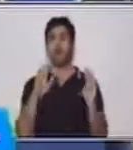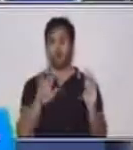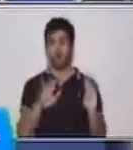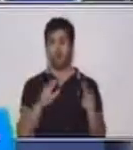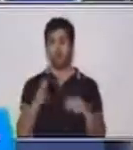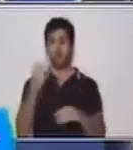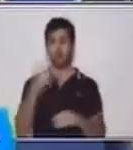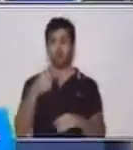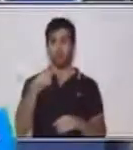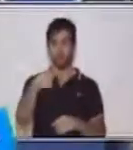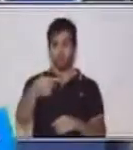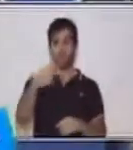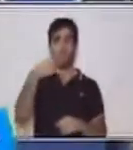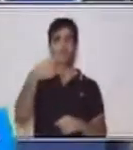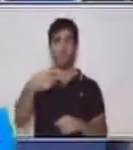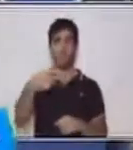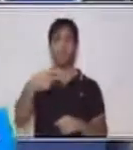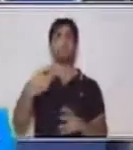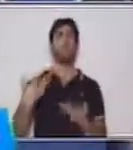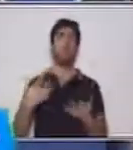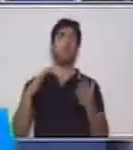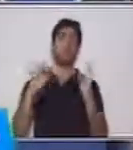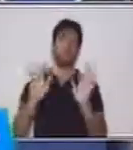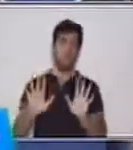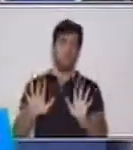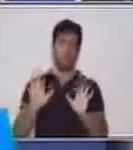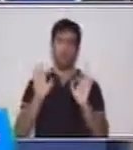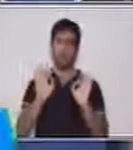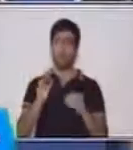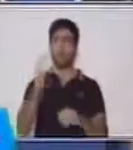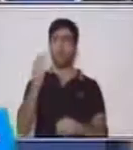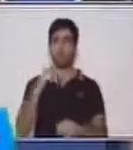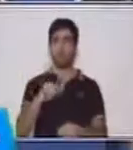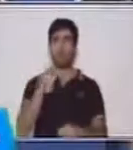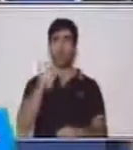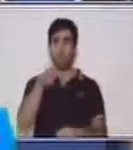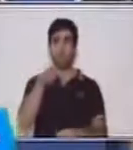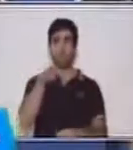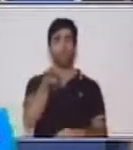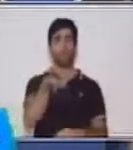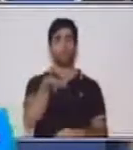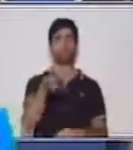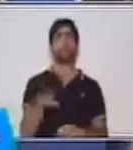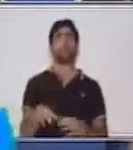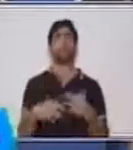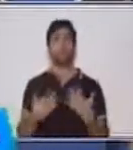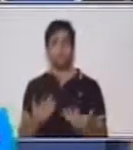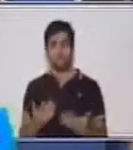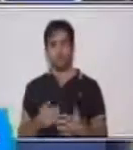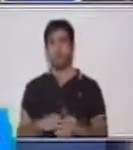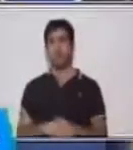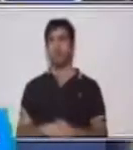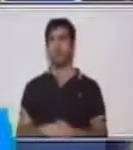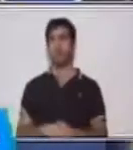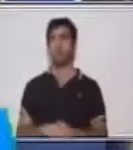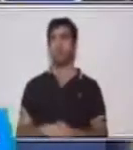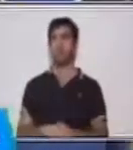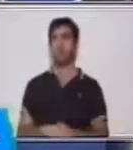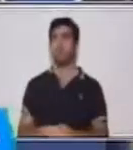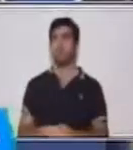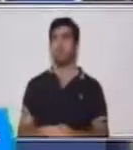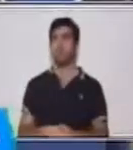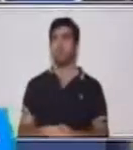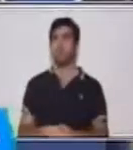Cinco más cinco, diez. Cuatro puntos. Uno, dos, tres, cuatro.